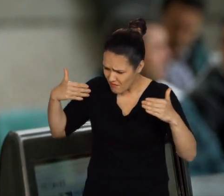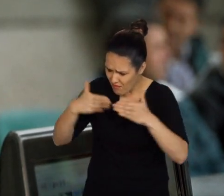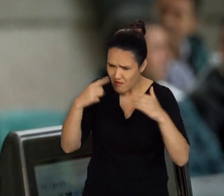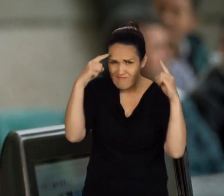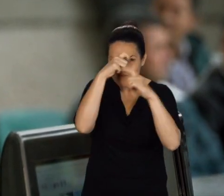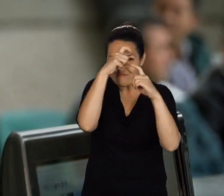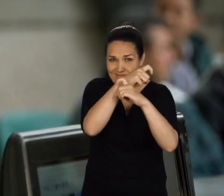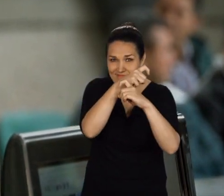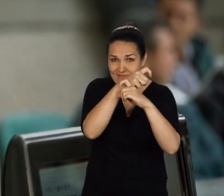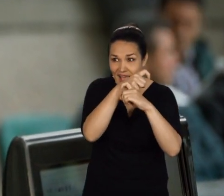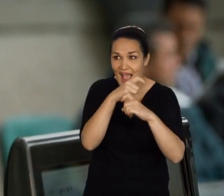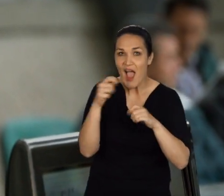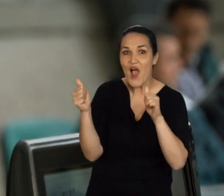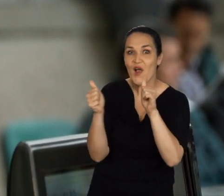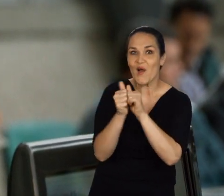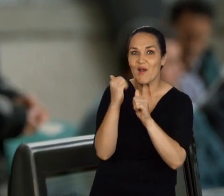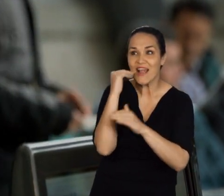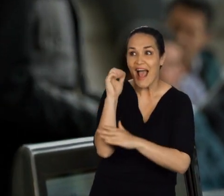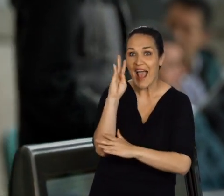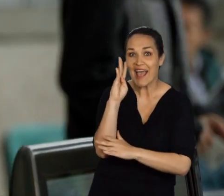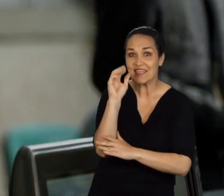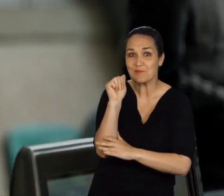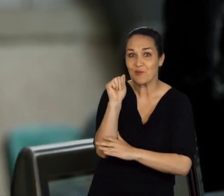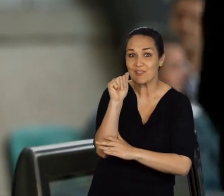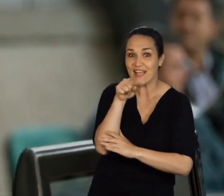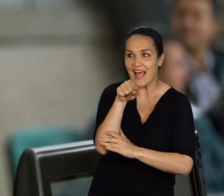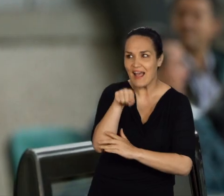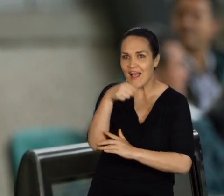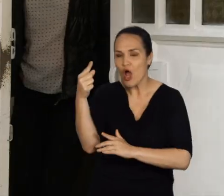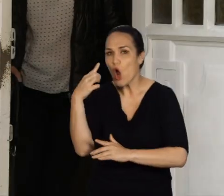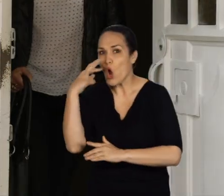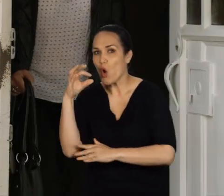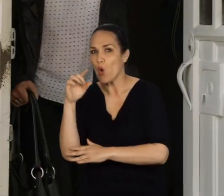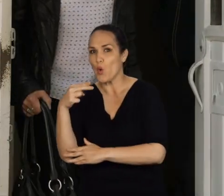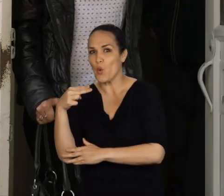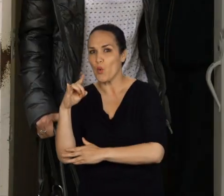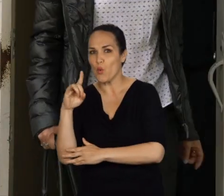Por eso, junto a Sandra, hemos preparado una grata sorpresa para Hugo.